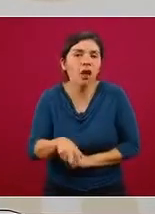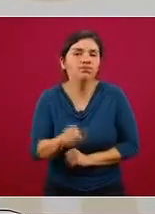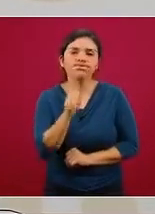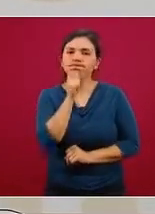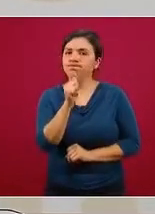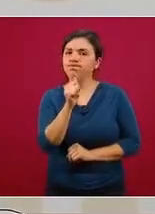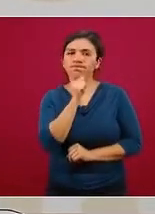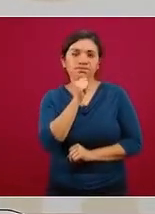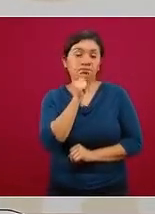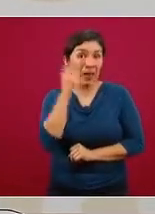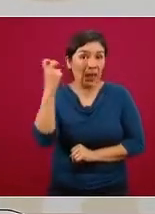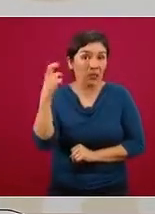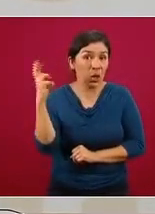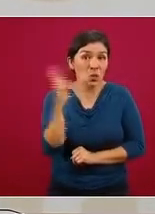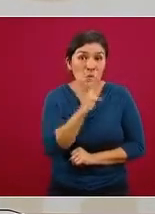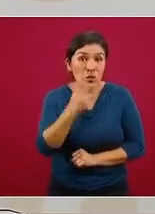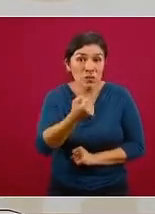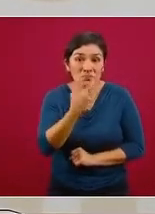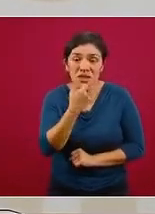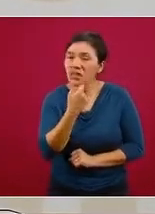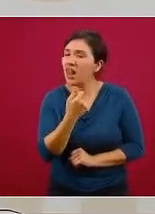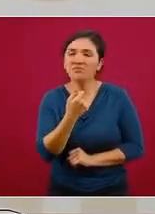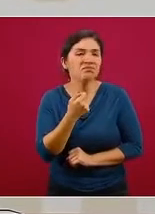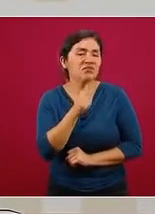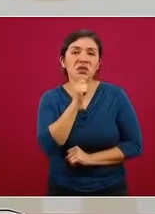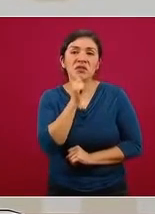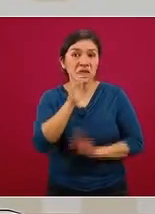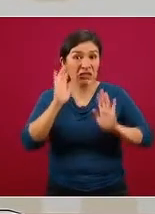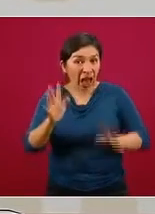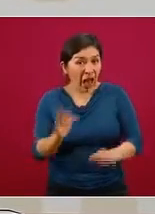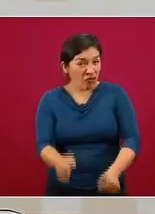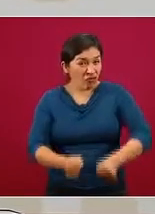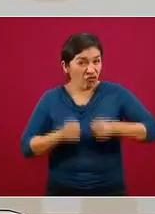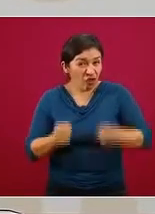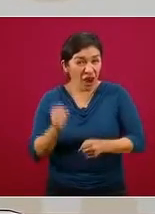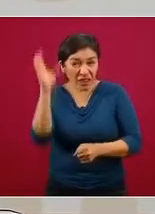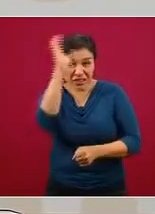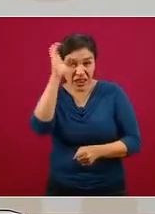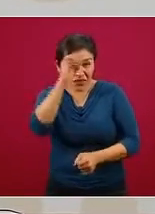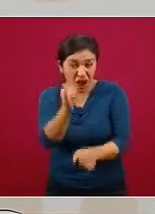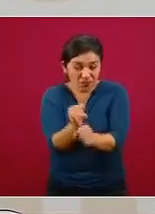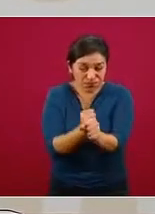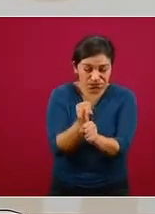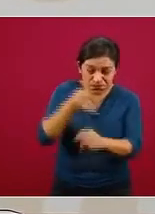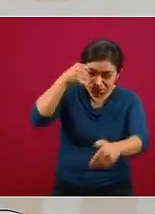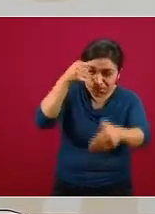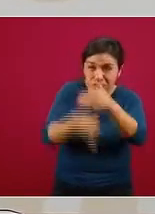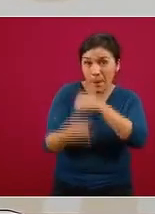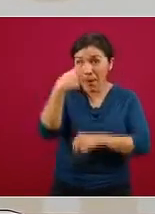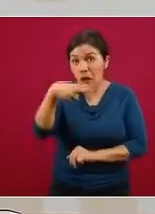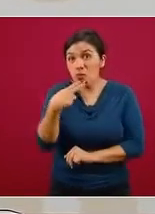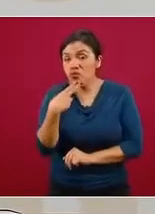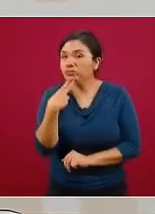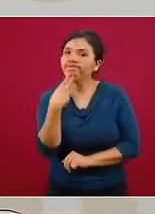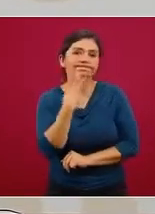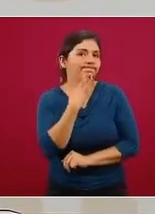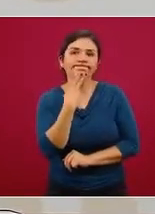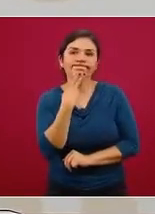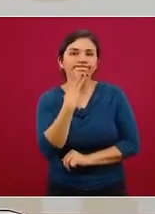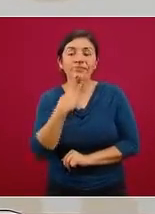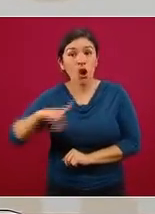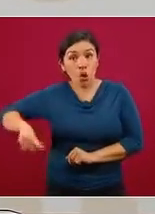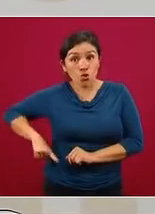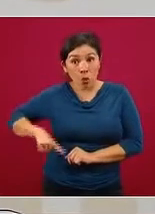tampoco este medicamento tiene todavía el estado de madurez de la evidencia científica que permita su uso. El gobierno